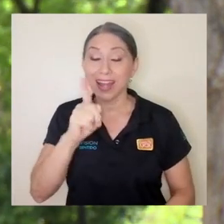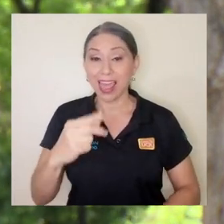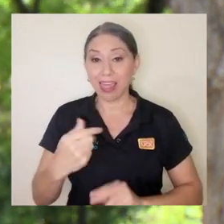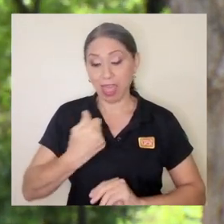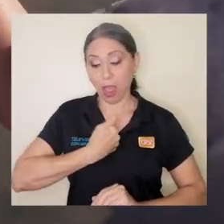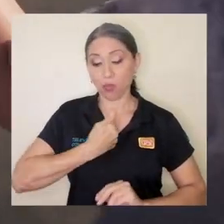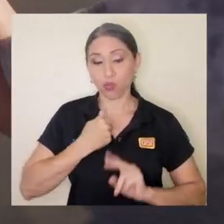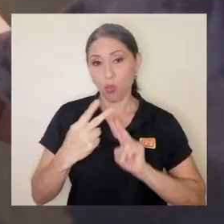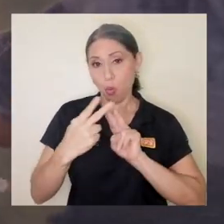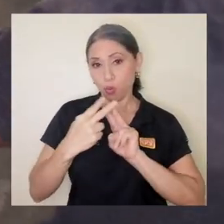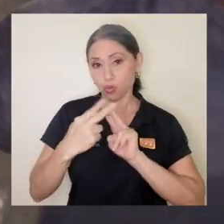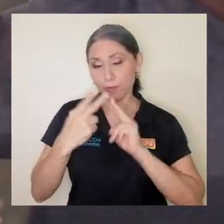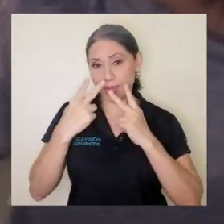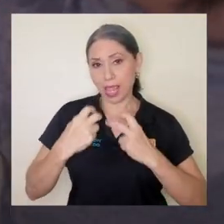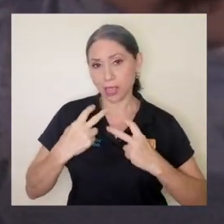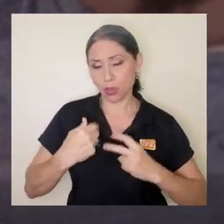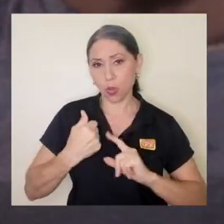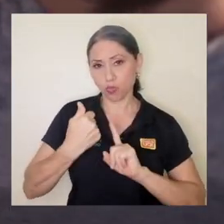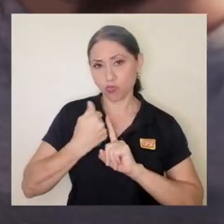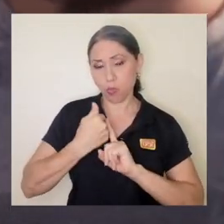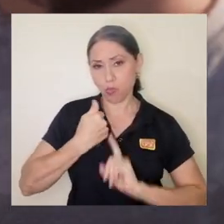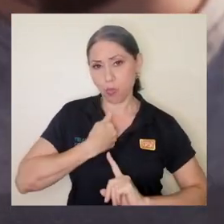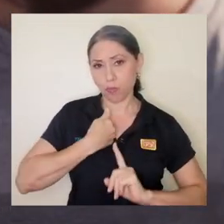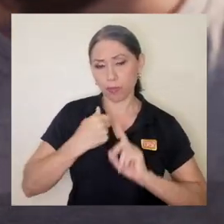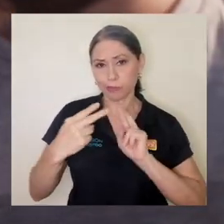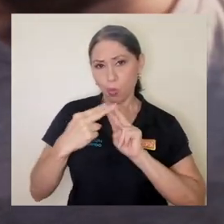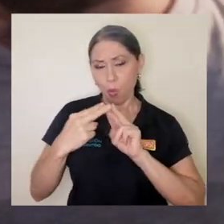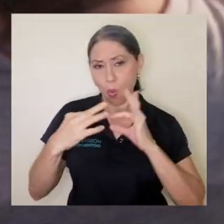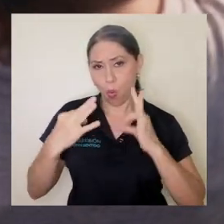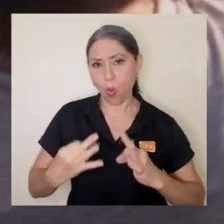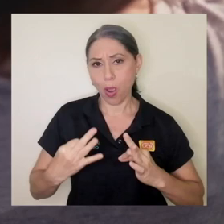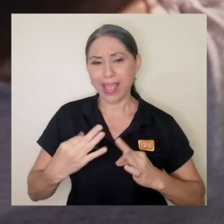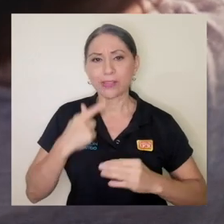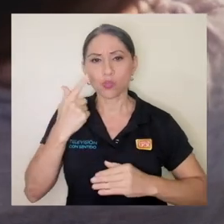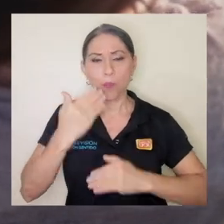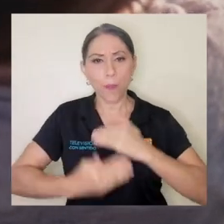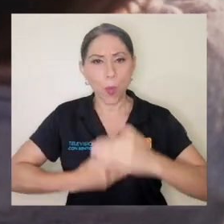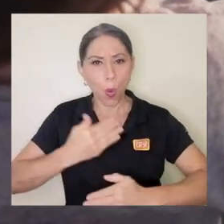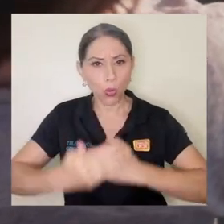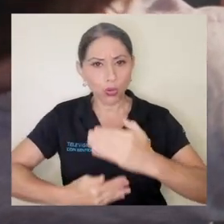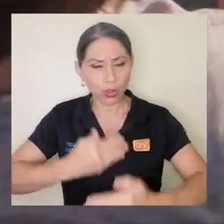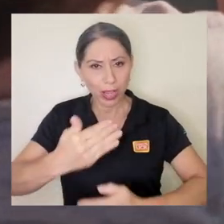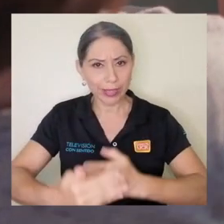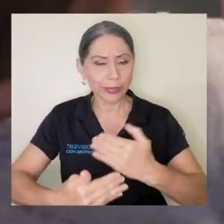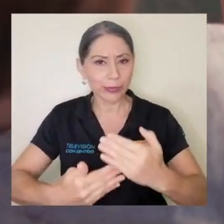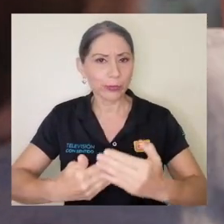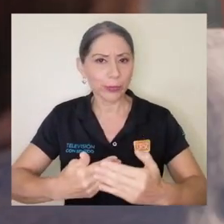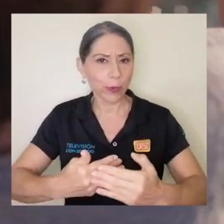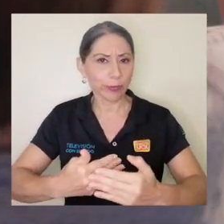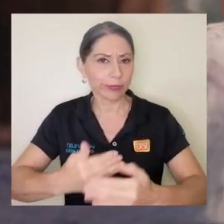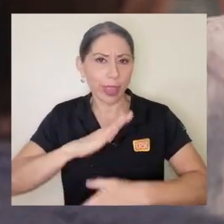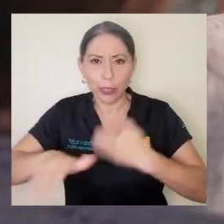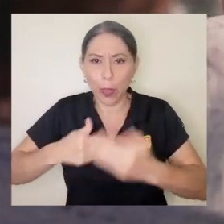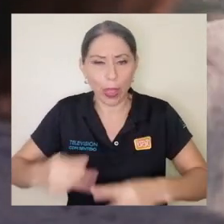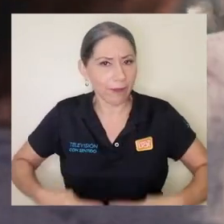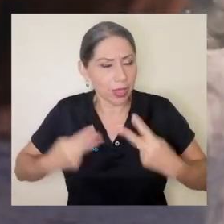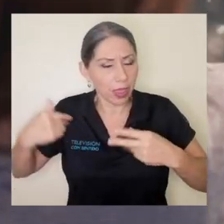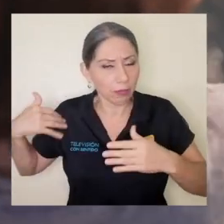funcionales para mí. En realidad el autoconocimiento es un proceso que